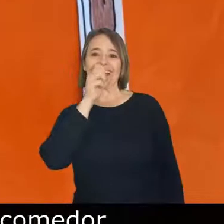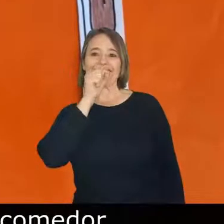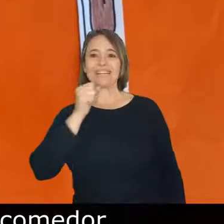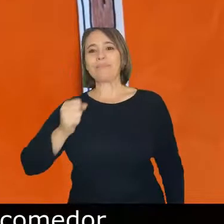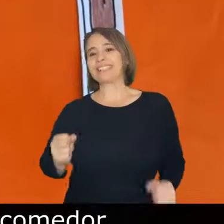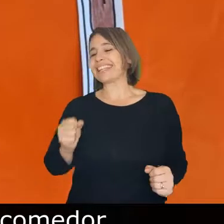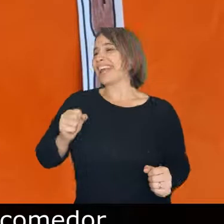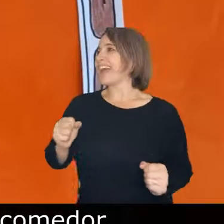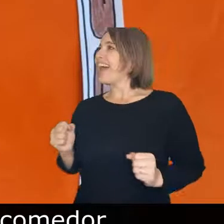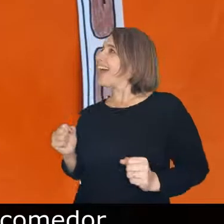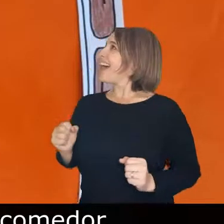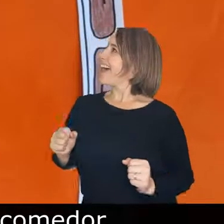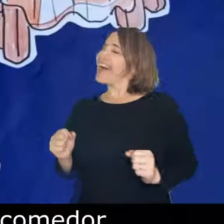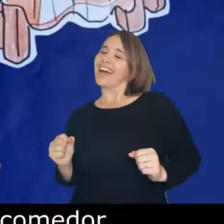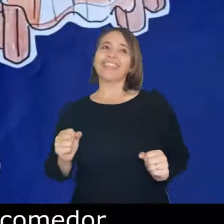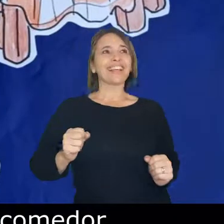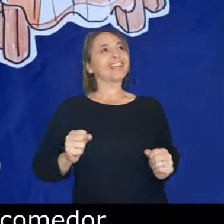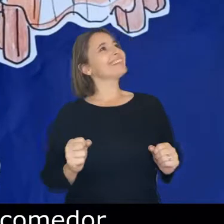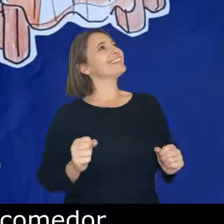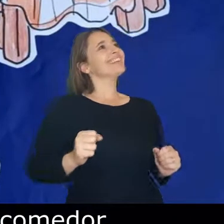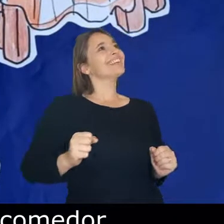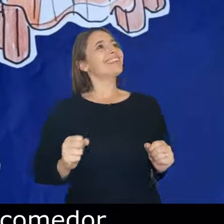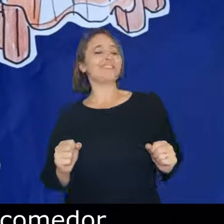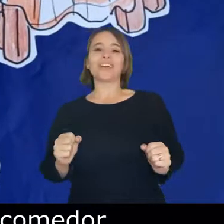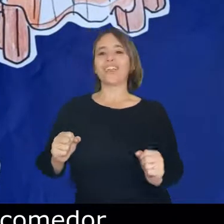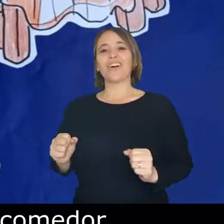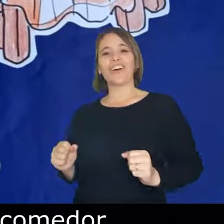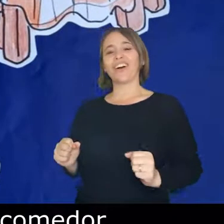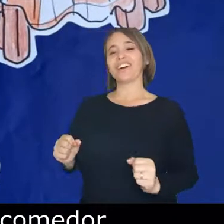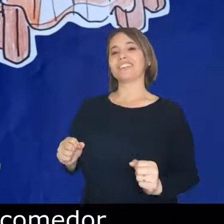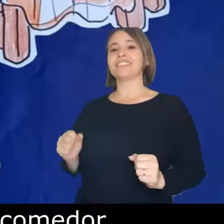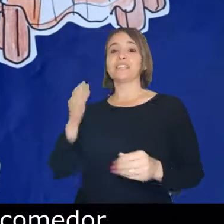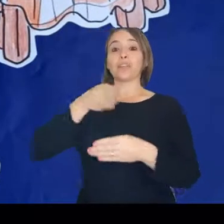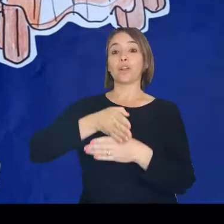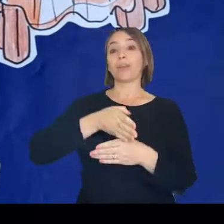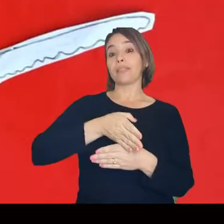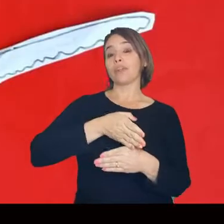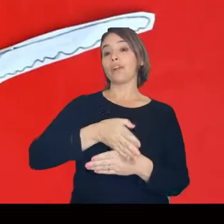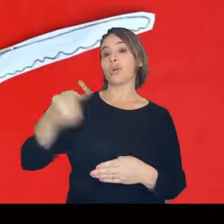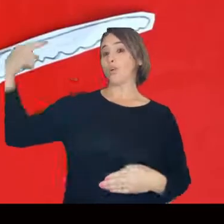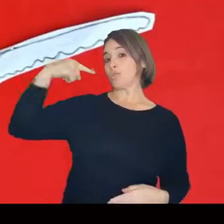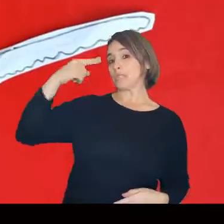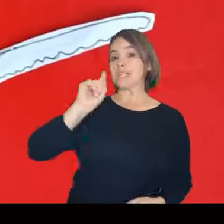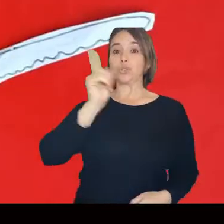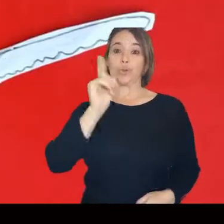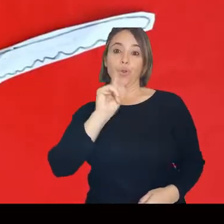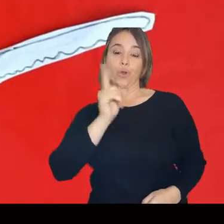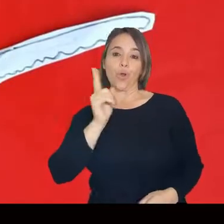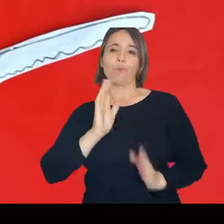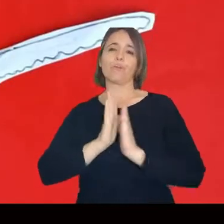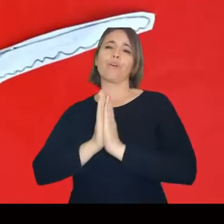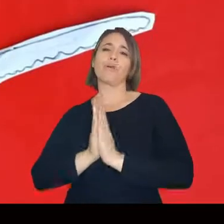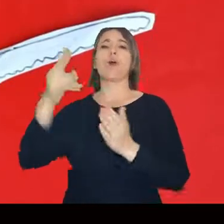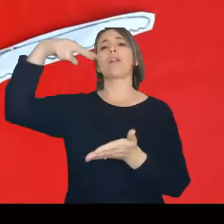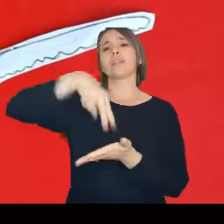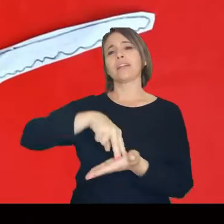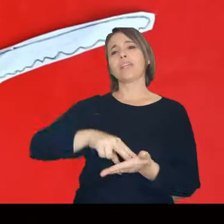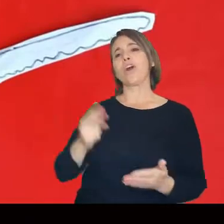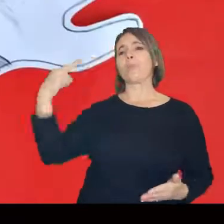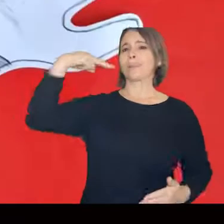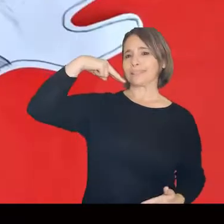naranja se pasea De la sala al comedor No me tires con cuchillo